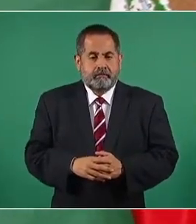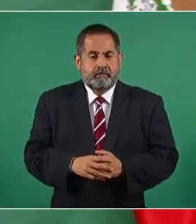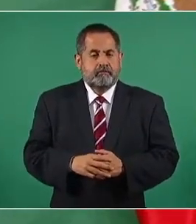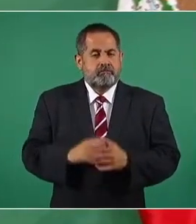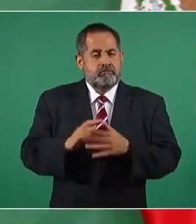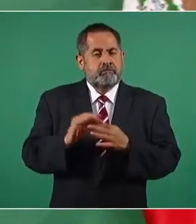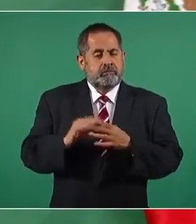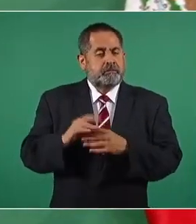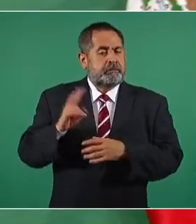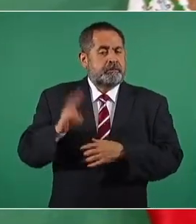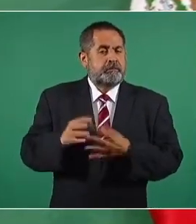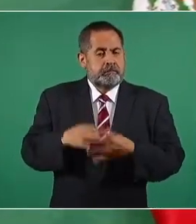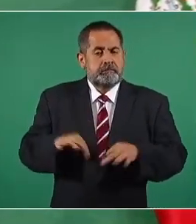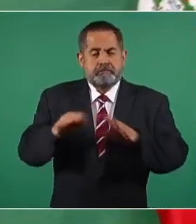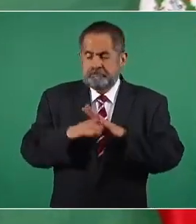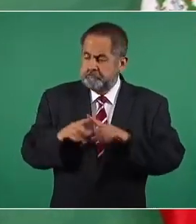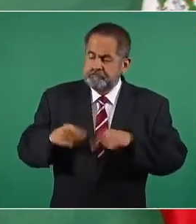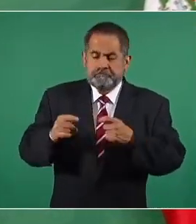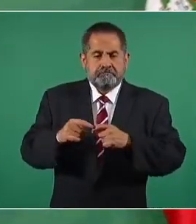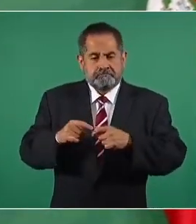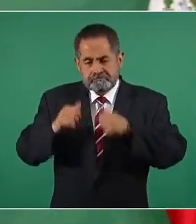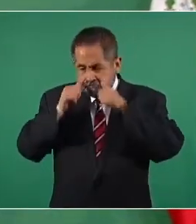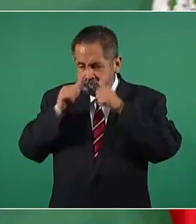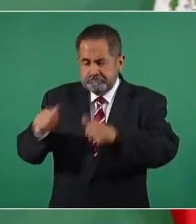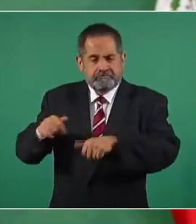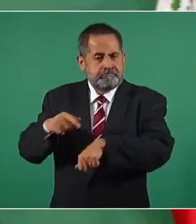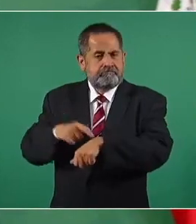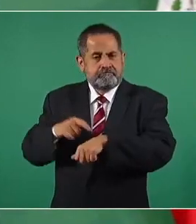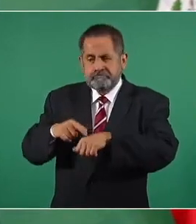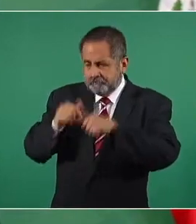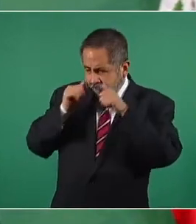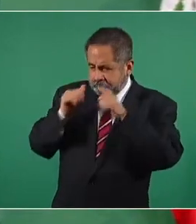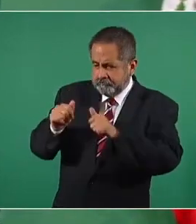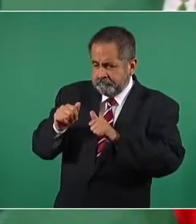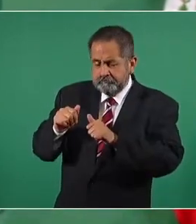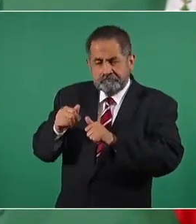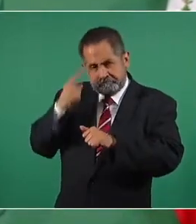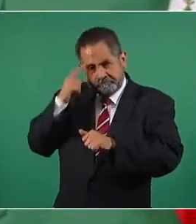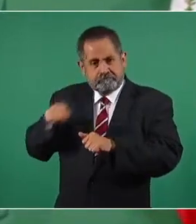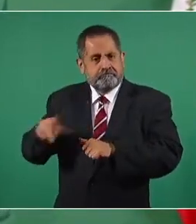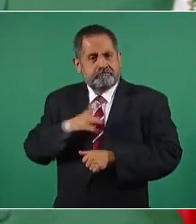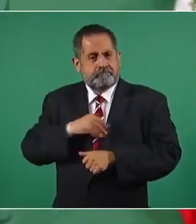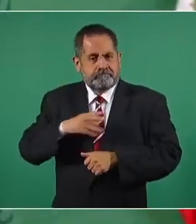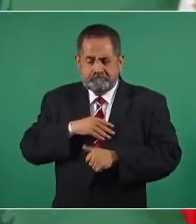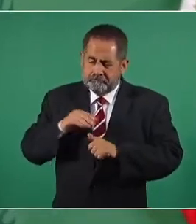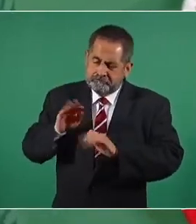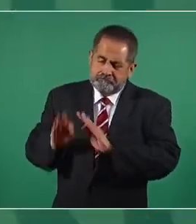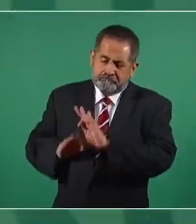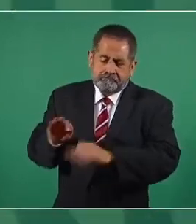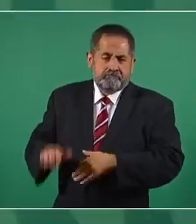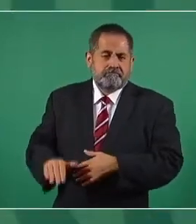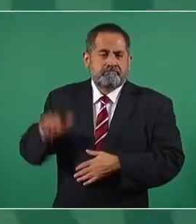vale la pena dedicar tiempo a la formación de los hijos,